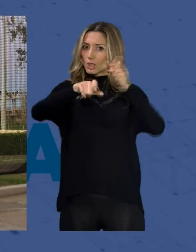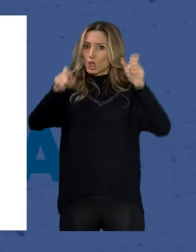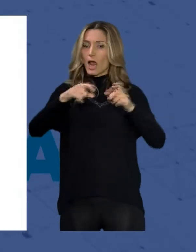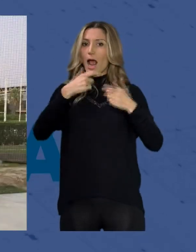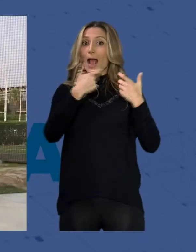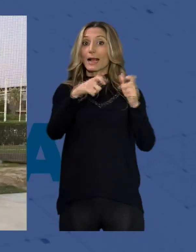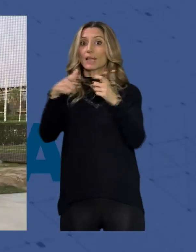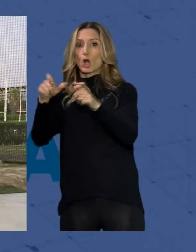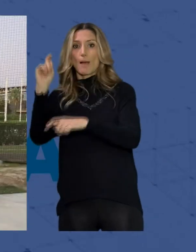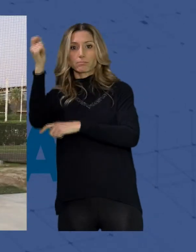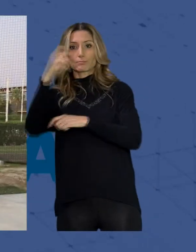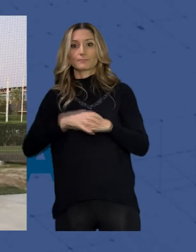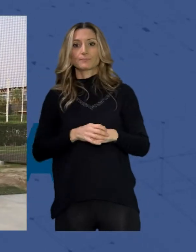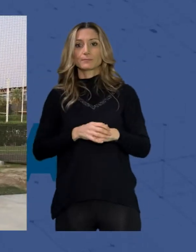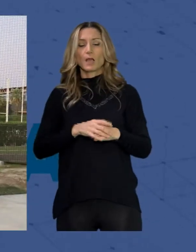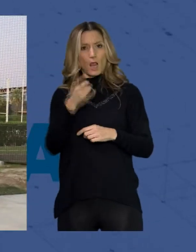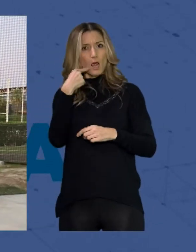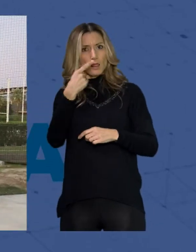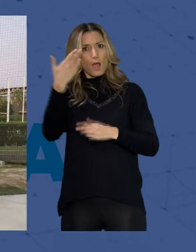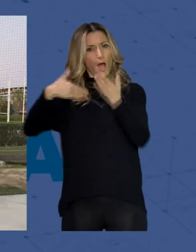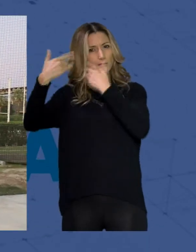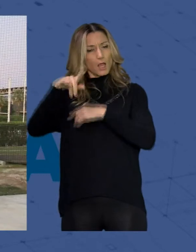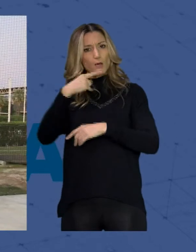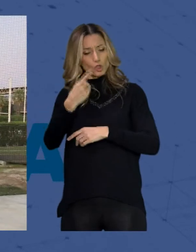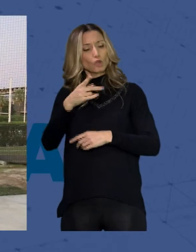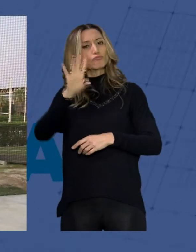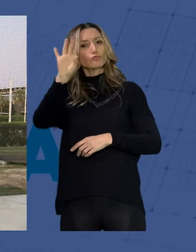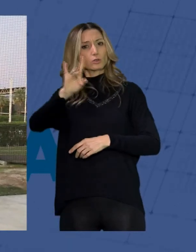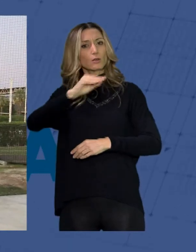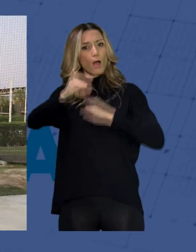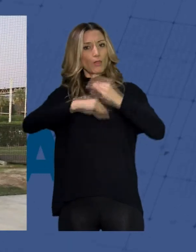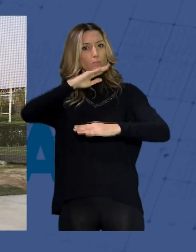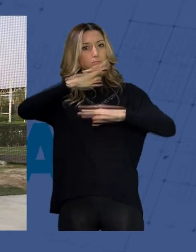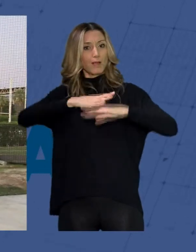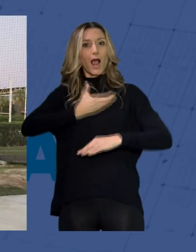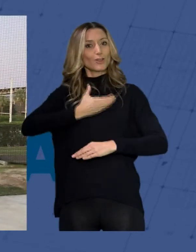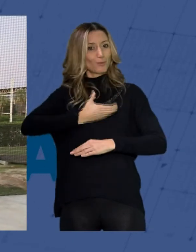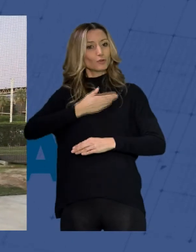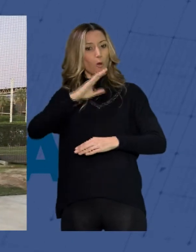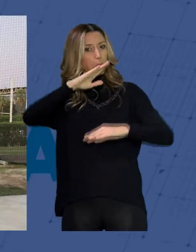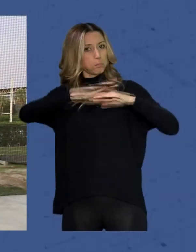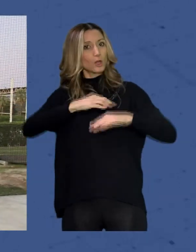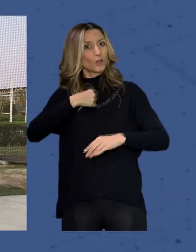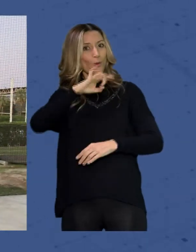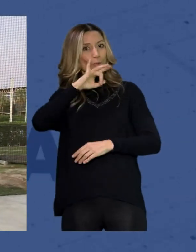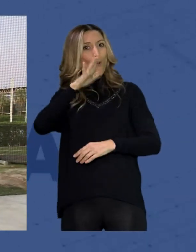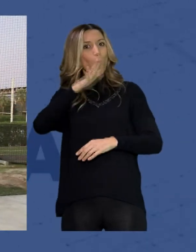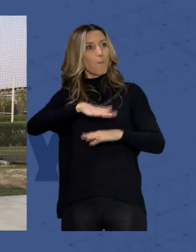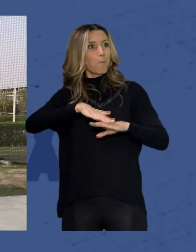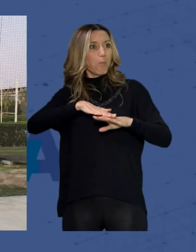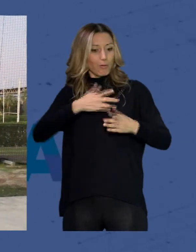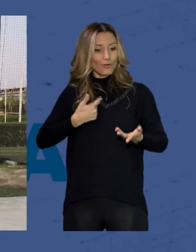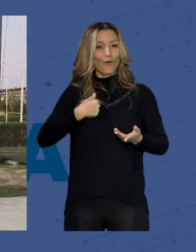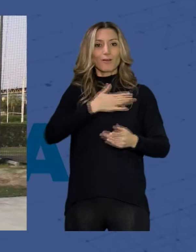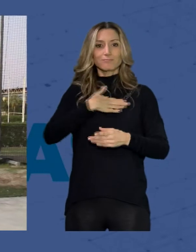máster que nos habían prometido que se iba a hacer y el ayuntamiento ha cumplido entonces muy contento para desarrollar también en el atletismo